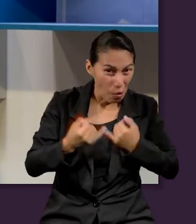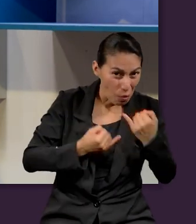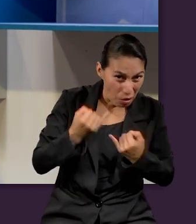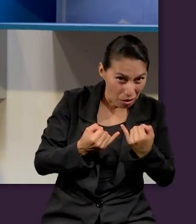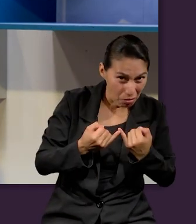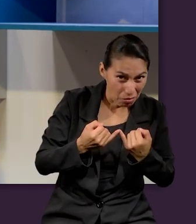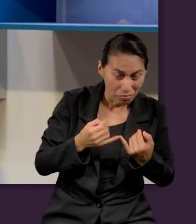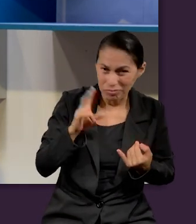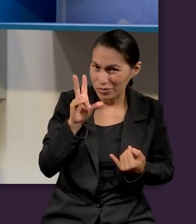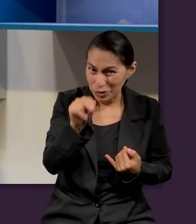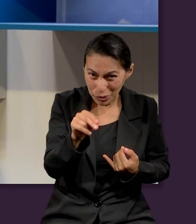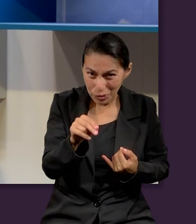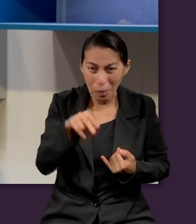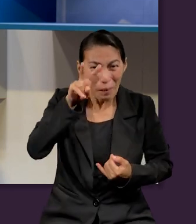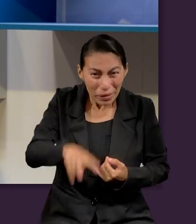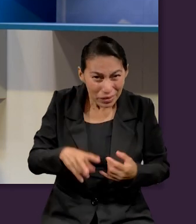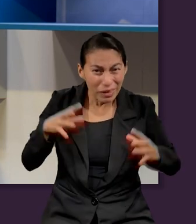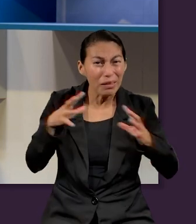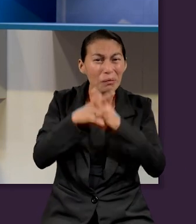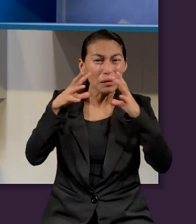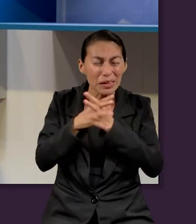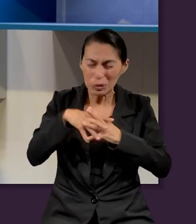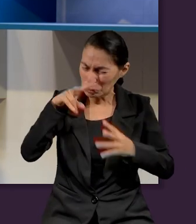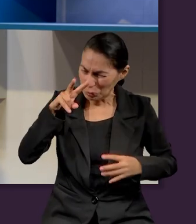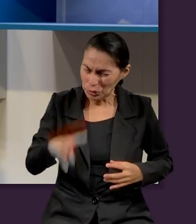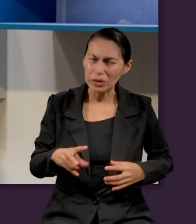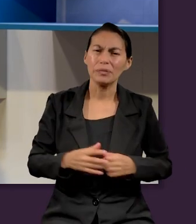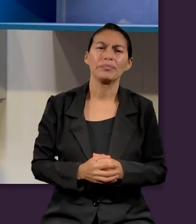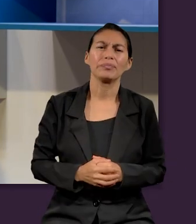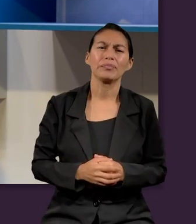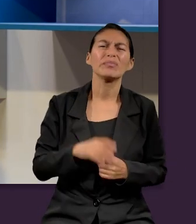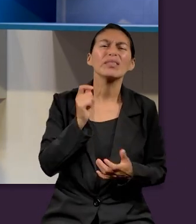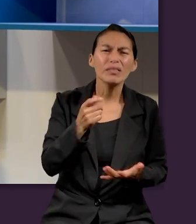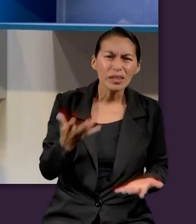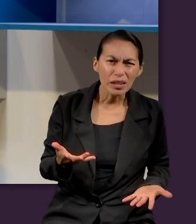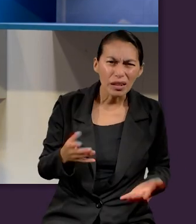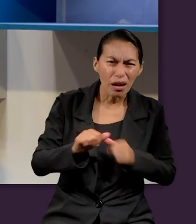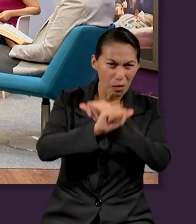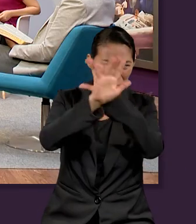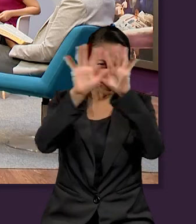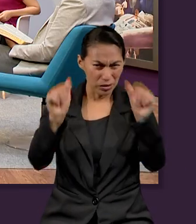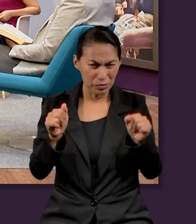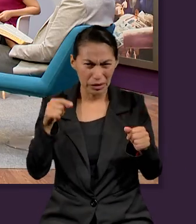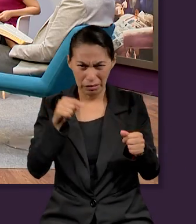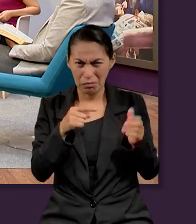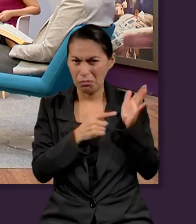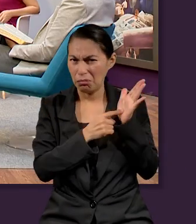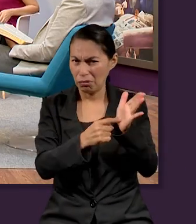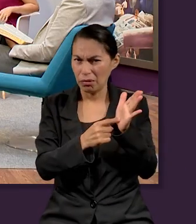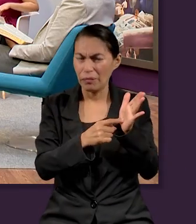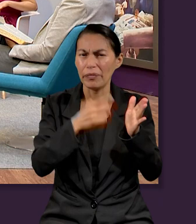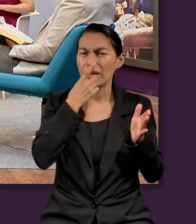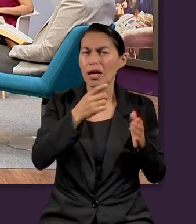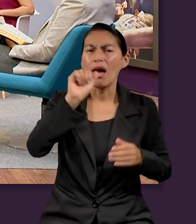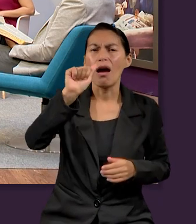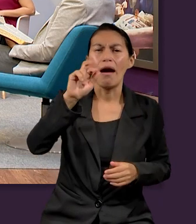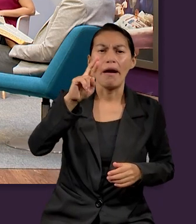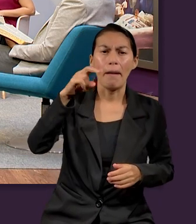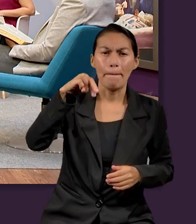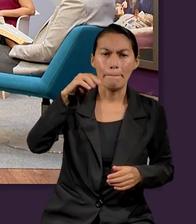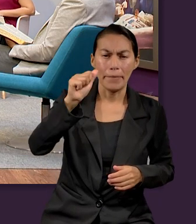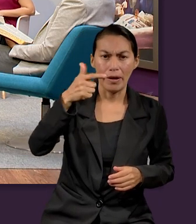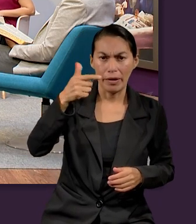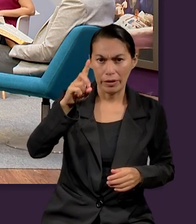No estamos jugando a la iglesita, estamos en guerra. Es una batalla. Y cuando hablamos de batalla, de repente en el Apocalipsis aparecen